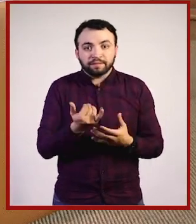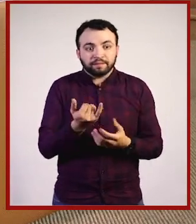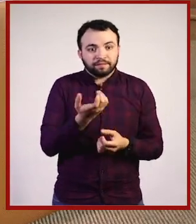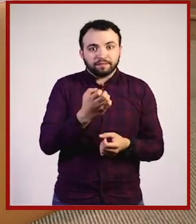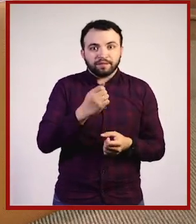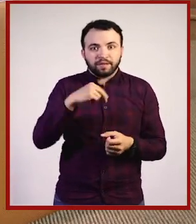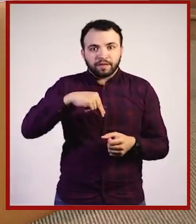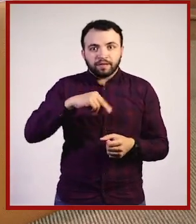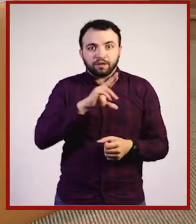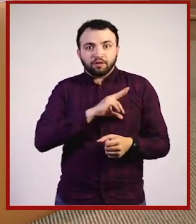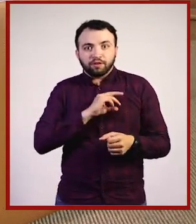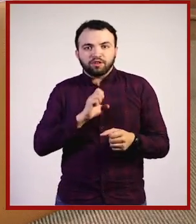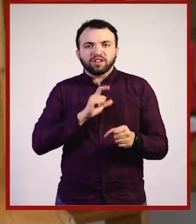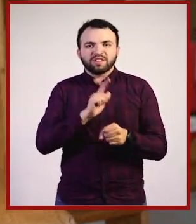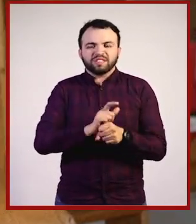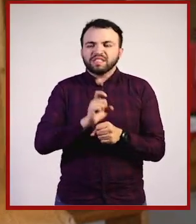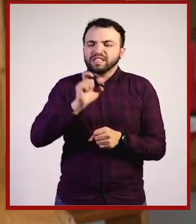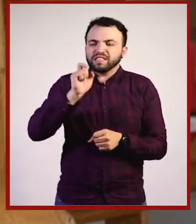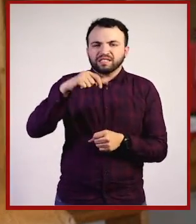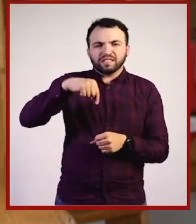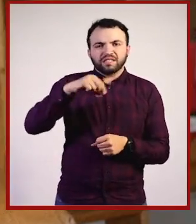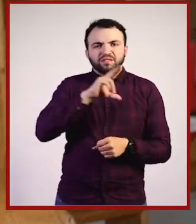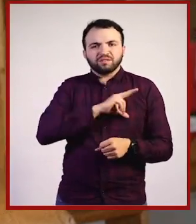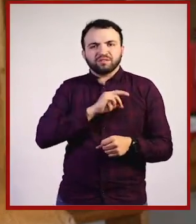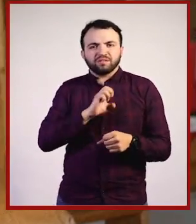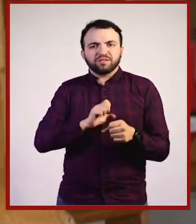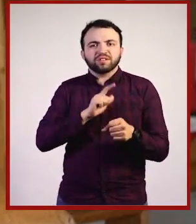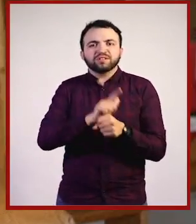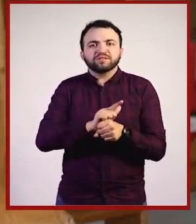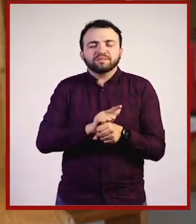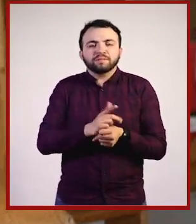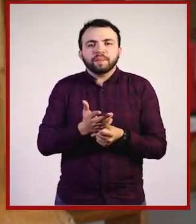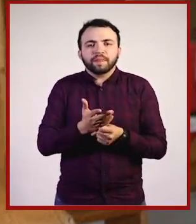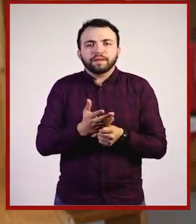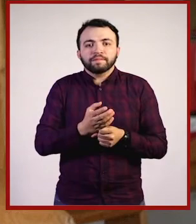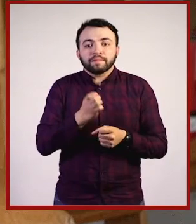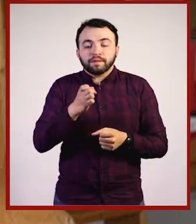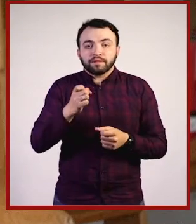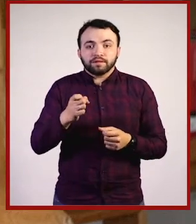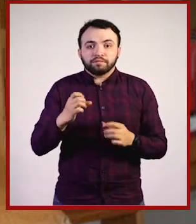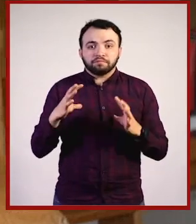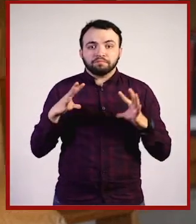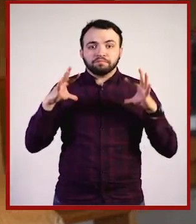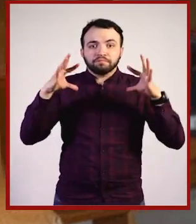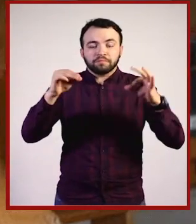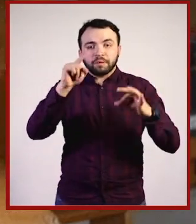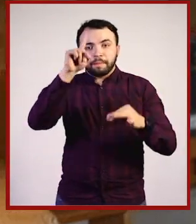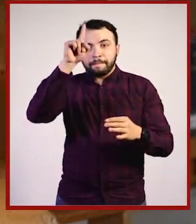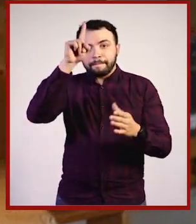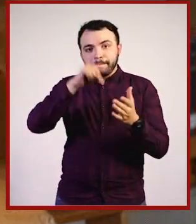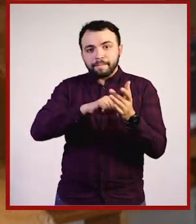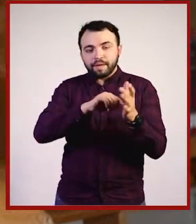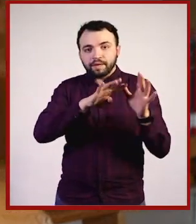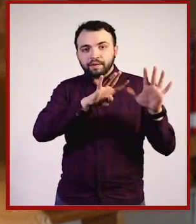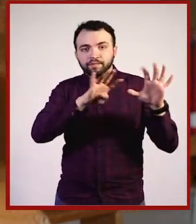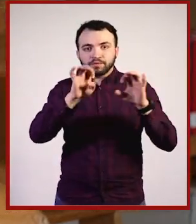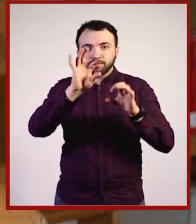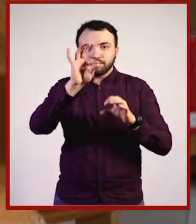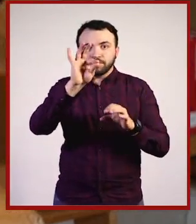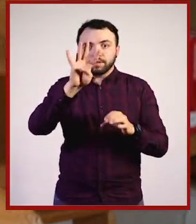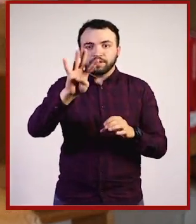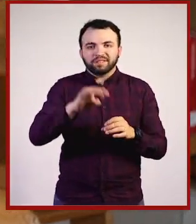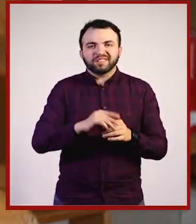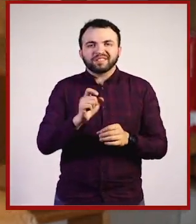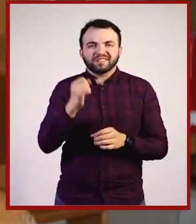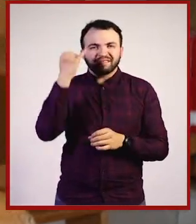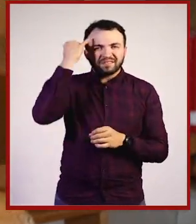Nacional. ¿Qué es el Colegio Nacional? El Colegio Nacional se fundó en 1943. La idea era que personas de muy